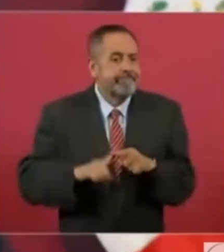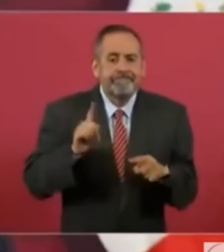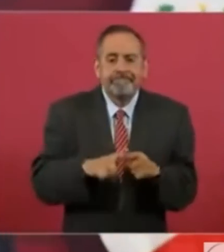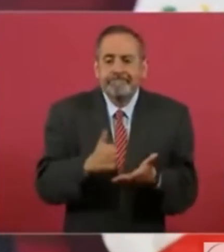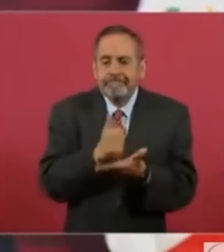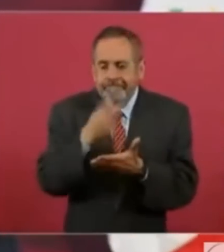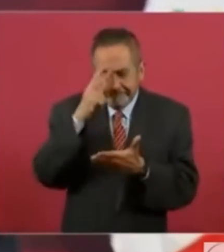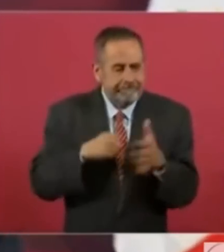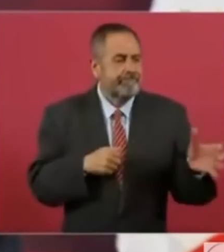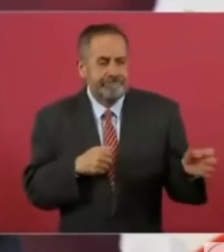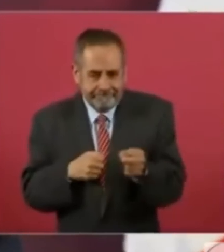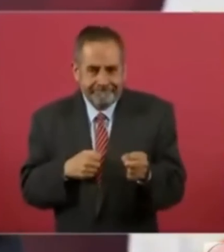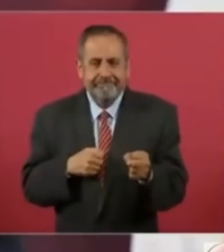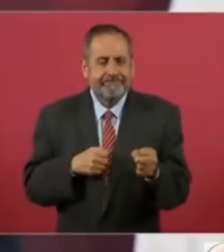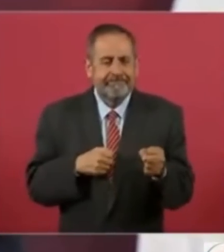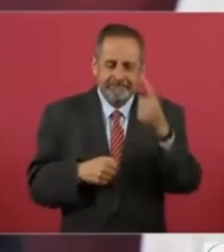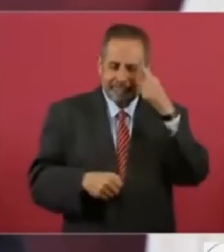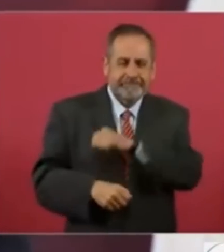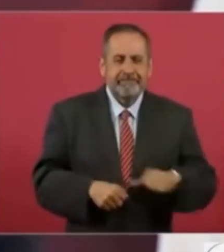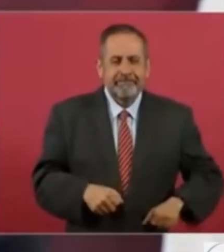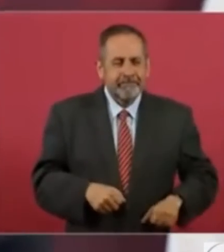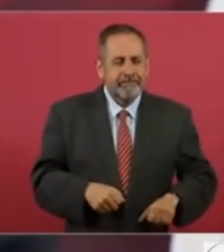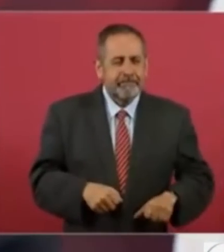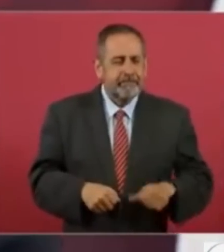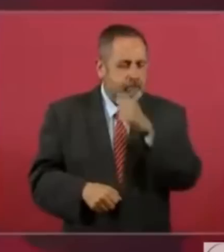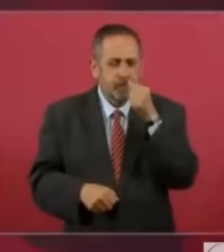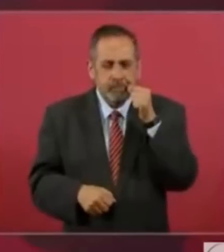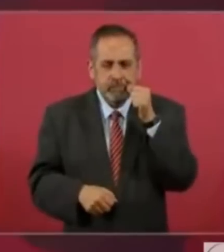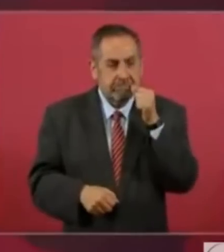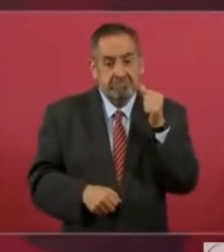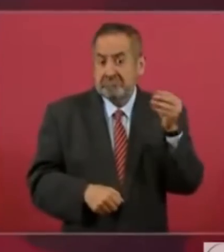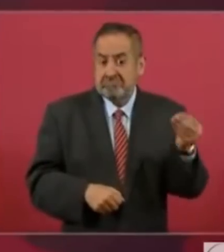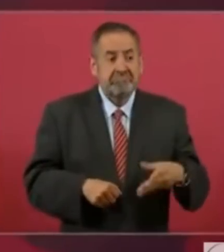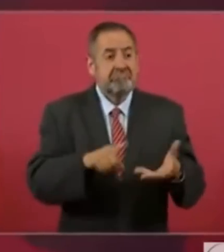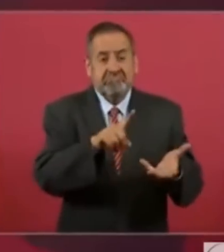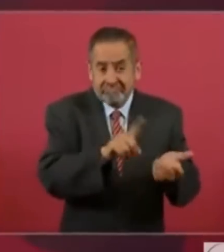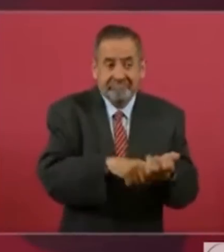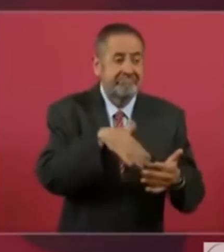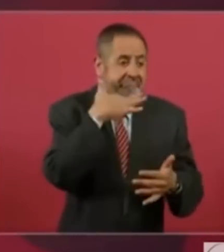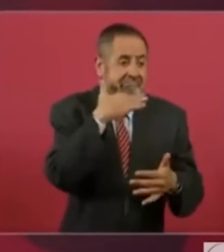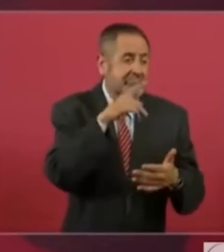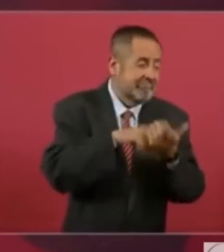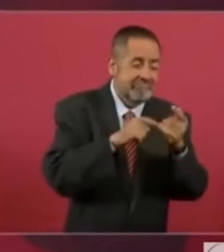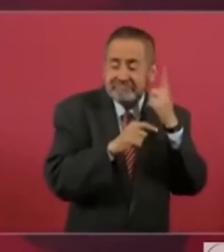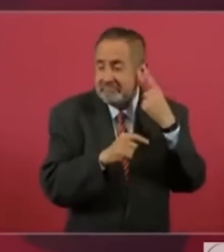pesar de los escándalos de los escándalos, corrupción, pero